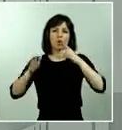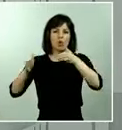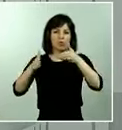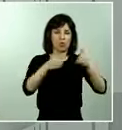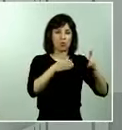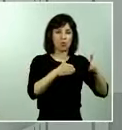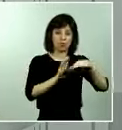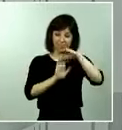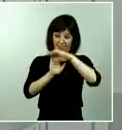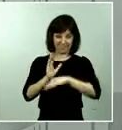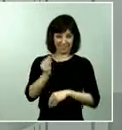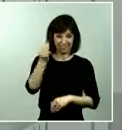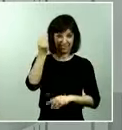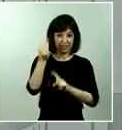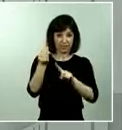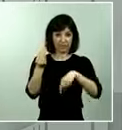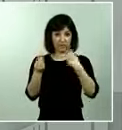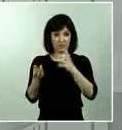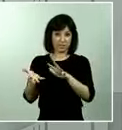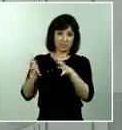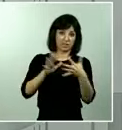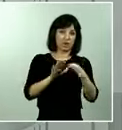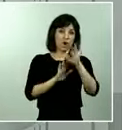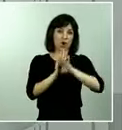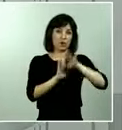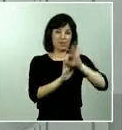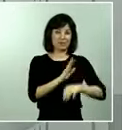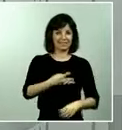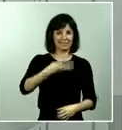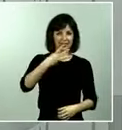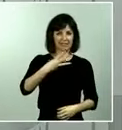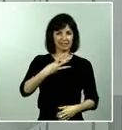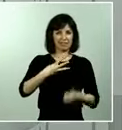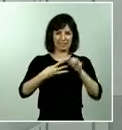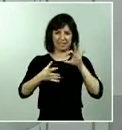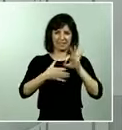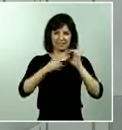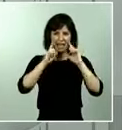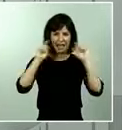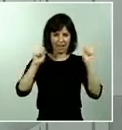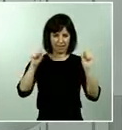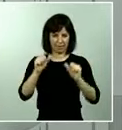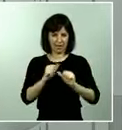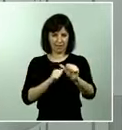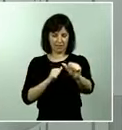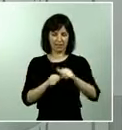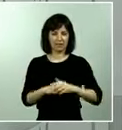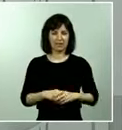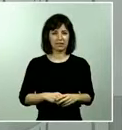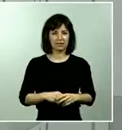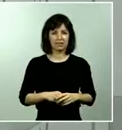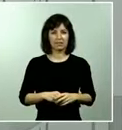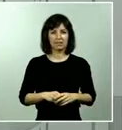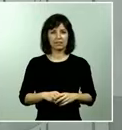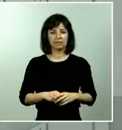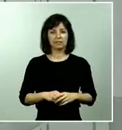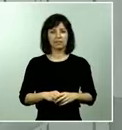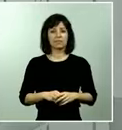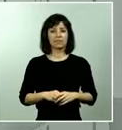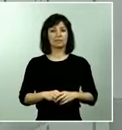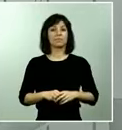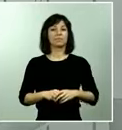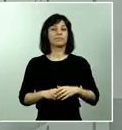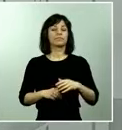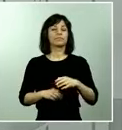o se transformó en tres órdenes ya en el marco del decreto de alarma y respecto a si los mayores van a ser los últimos